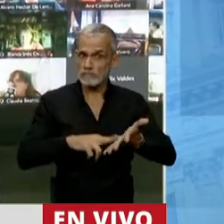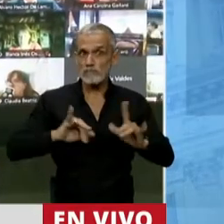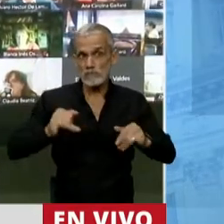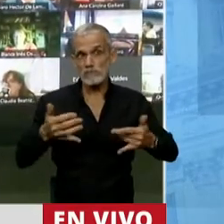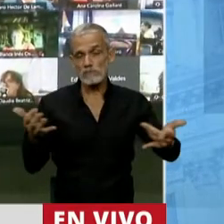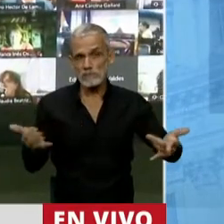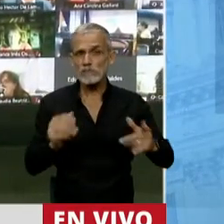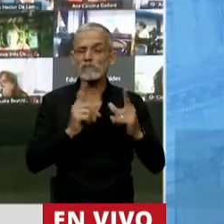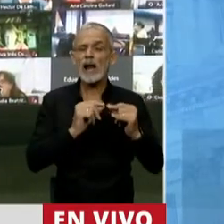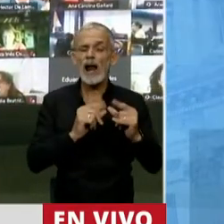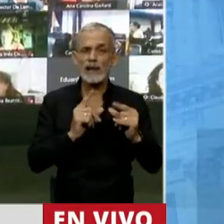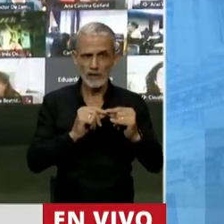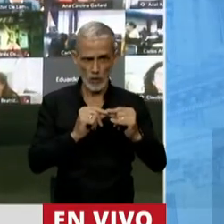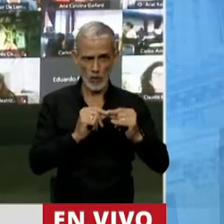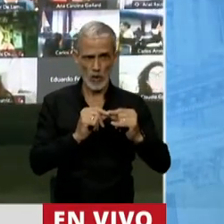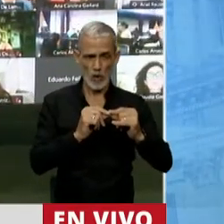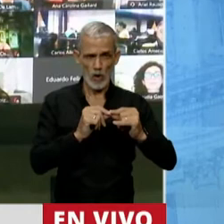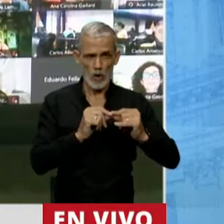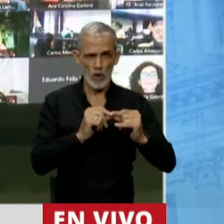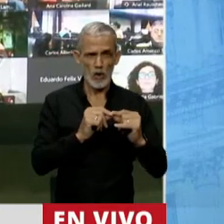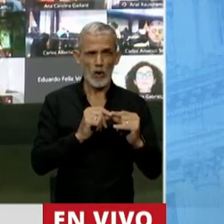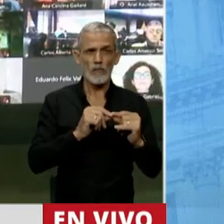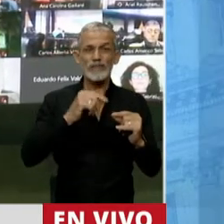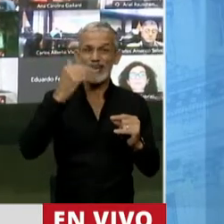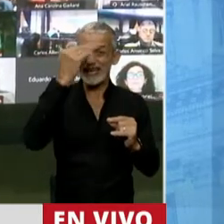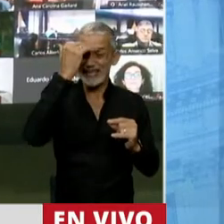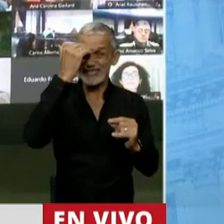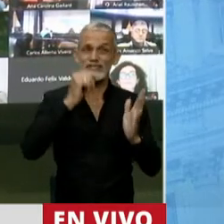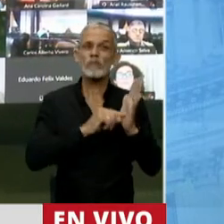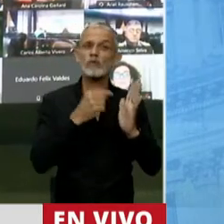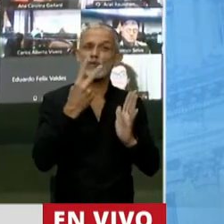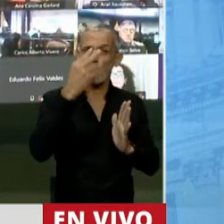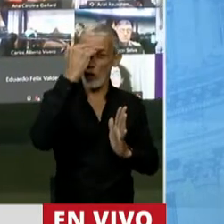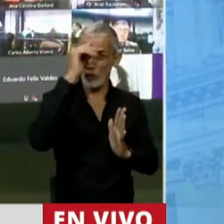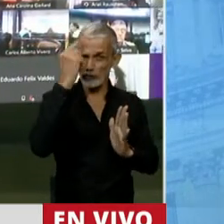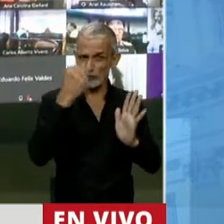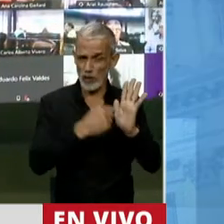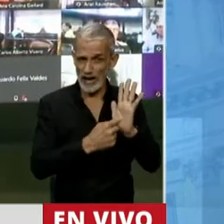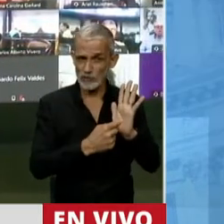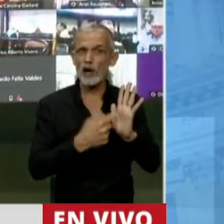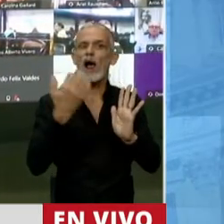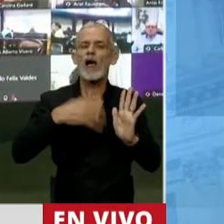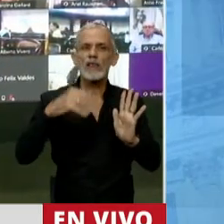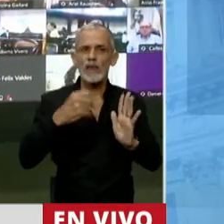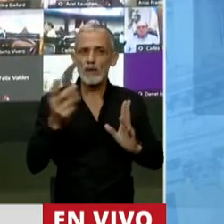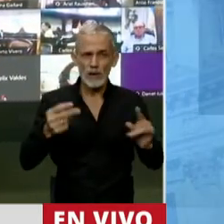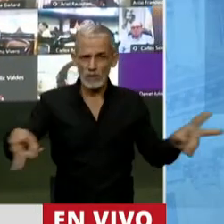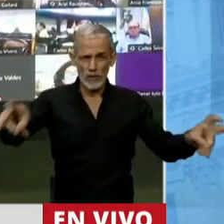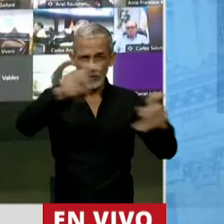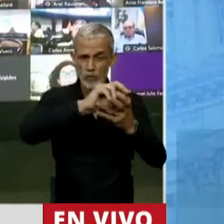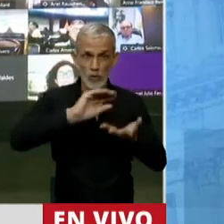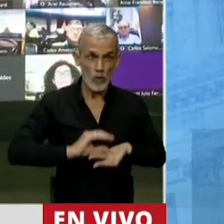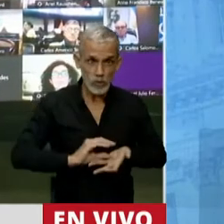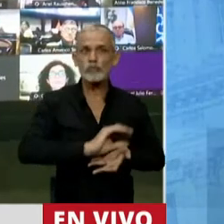Según el artículo 15, inciso 2 de la Constitución, tendría que ser coparticipable,